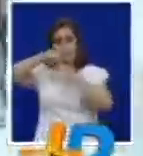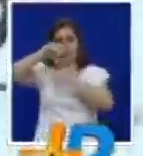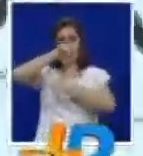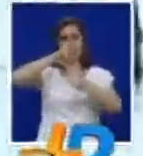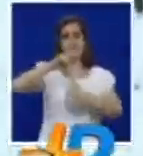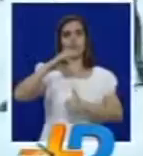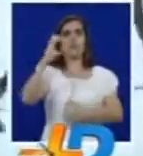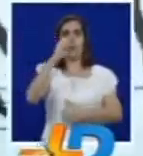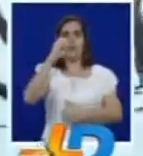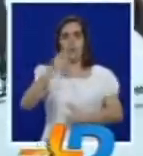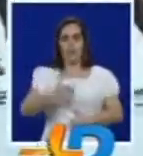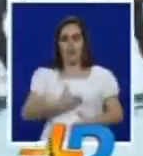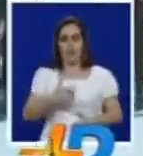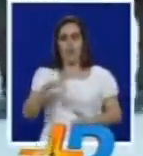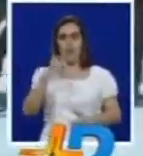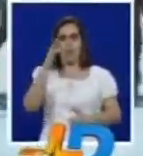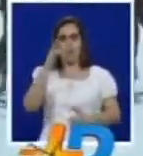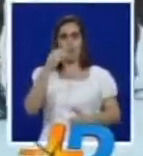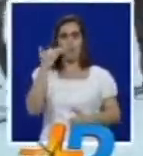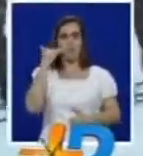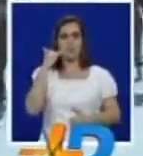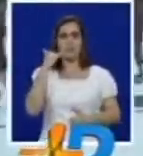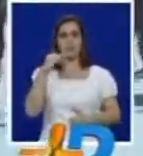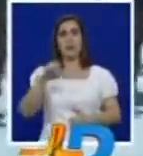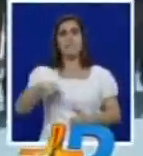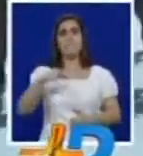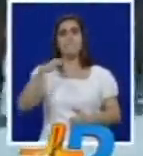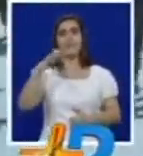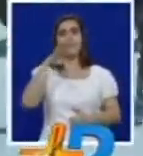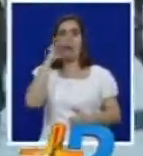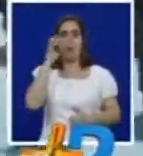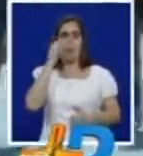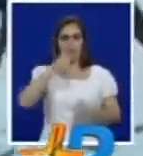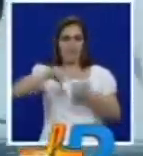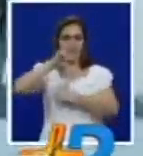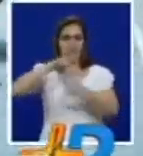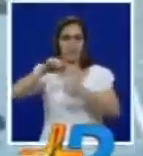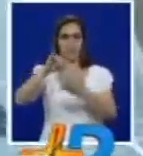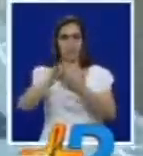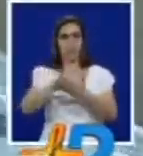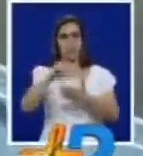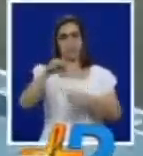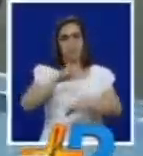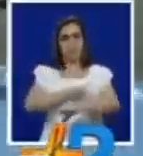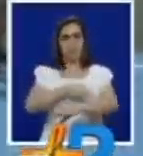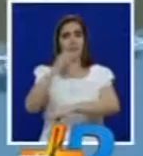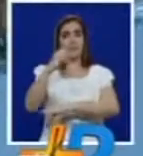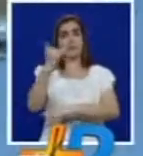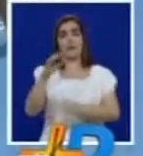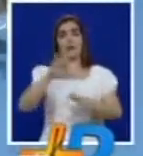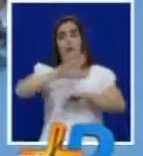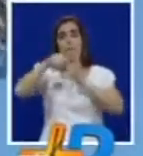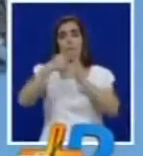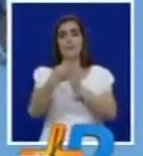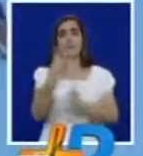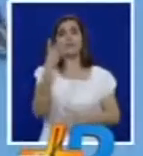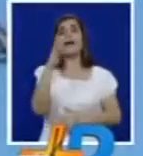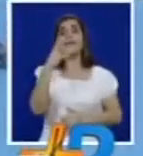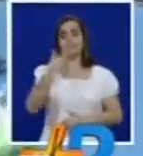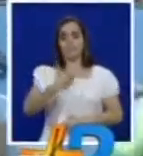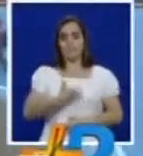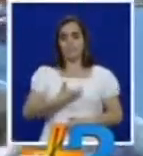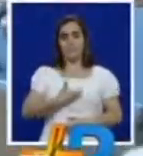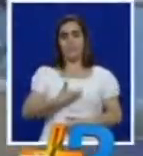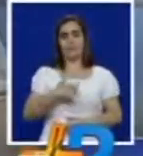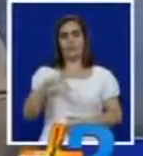oro con las damas mayores y la medalla de plata con los varones juveniles con estos resultados la selección nacional de patinaje suma 14 metales dorados y se mantiene como